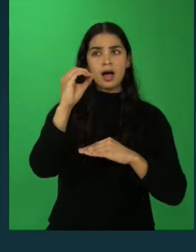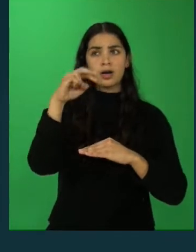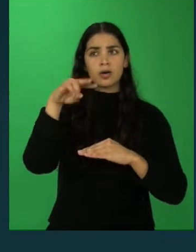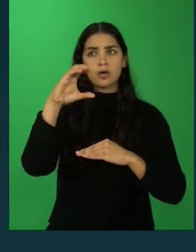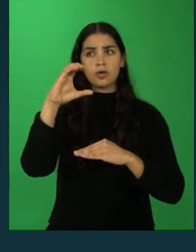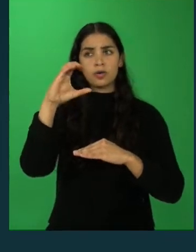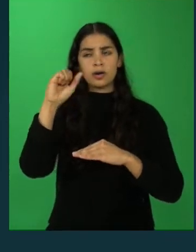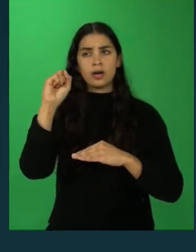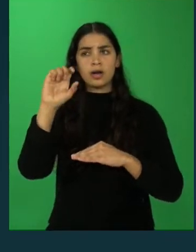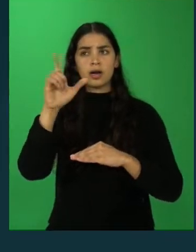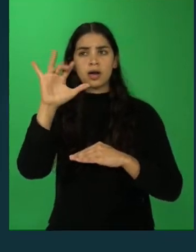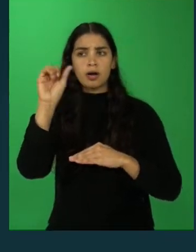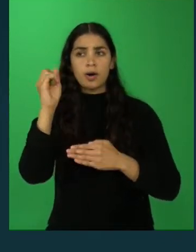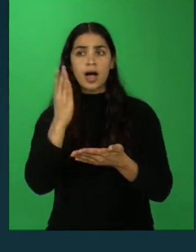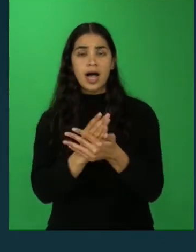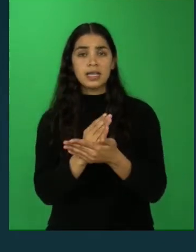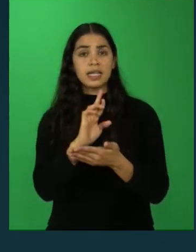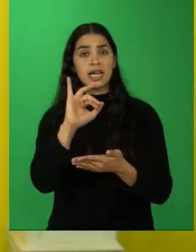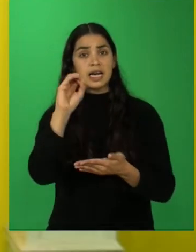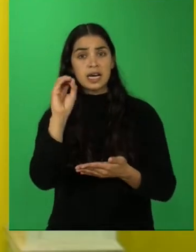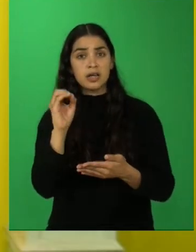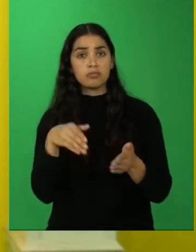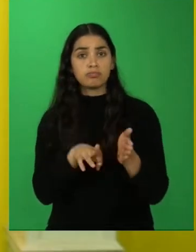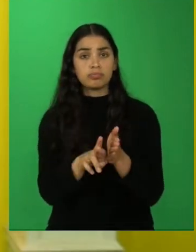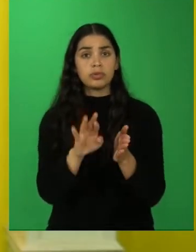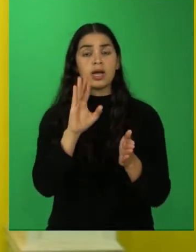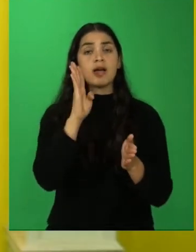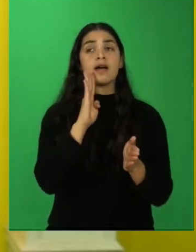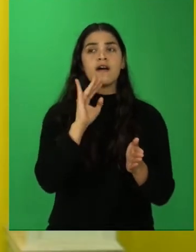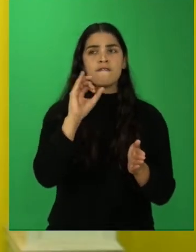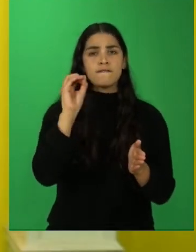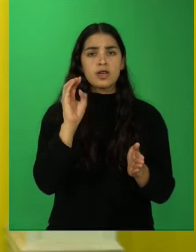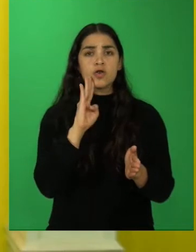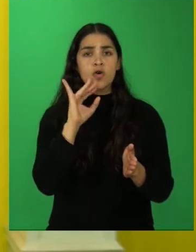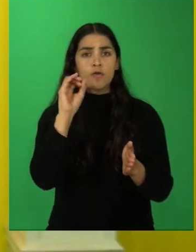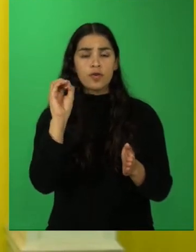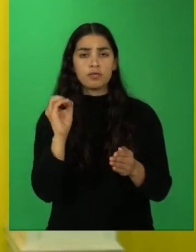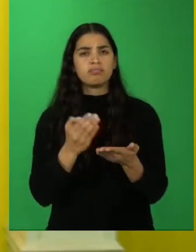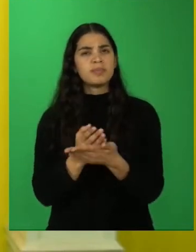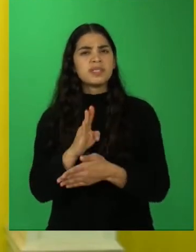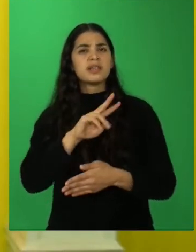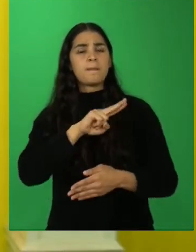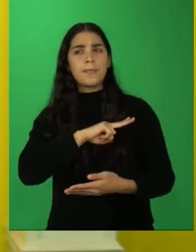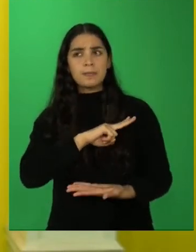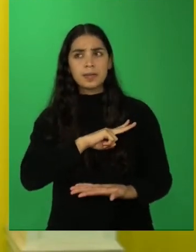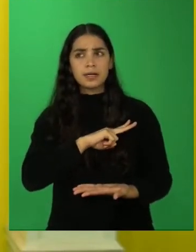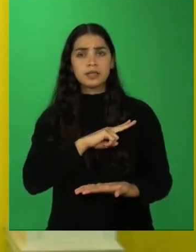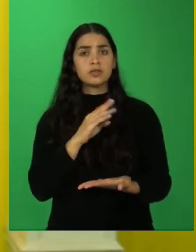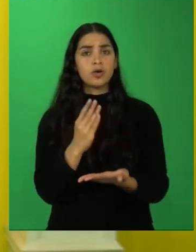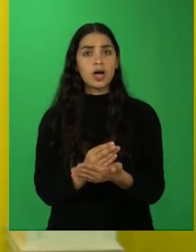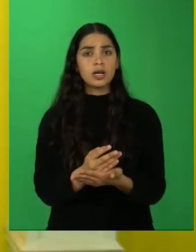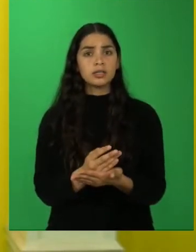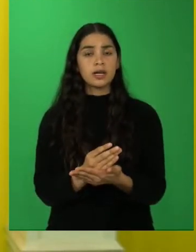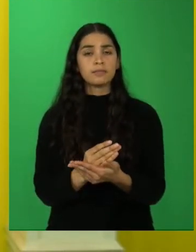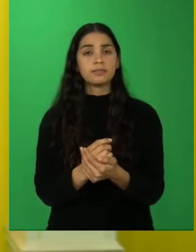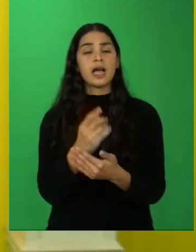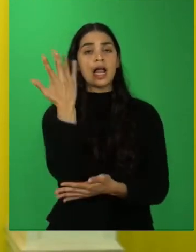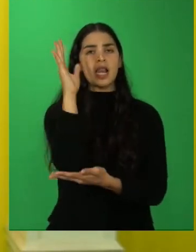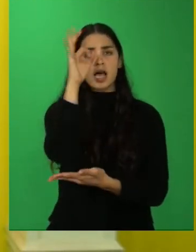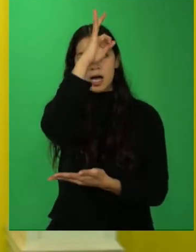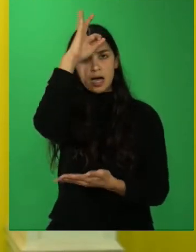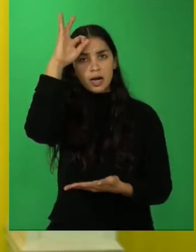Esta es una de las zonas más extensas, comprende desde la región de Valparaíso hasta la Araucanía.